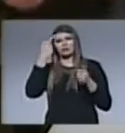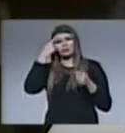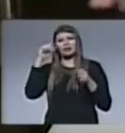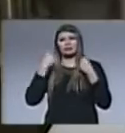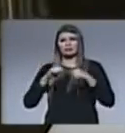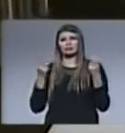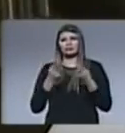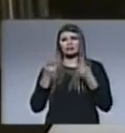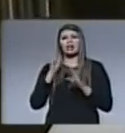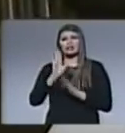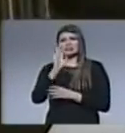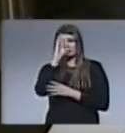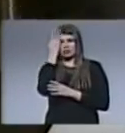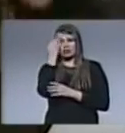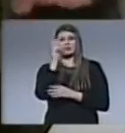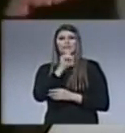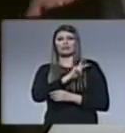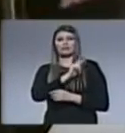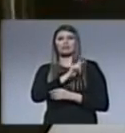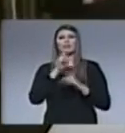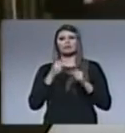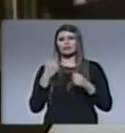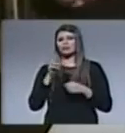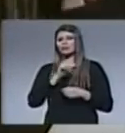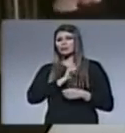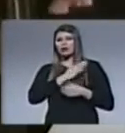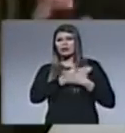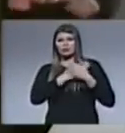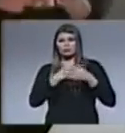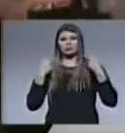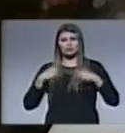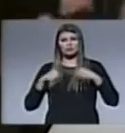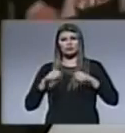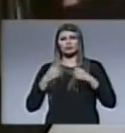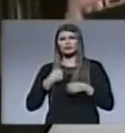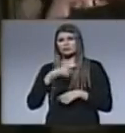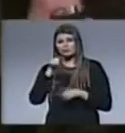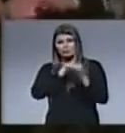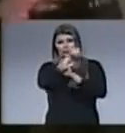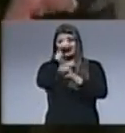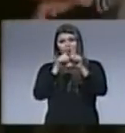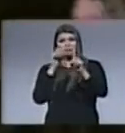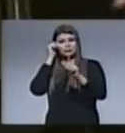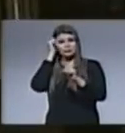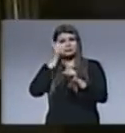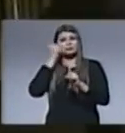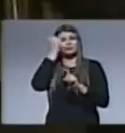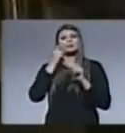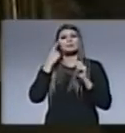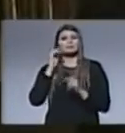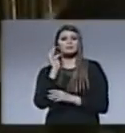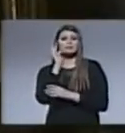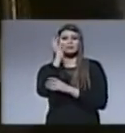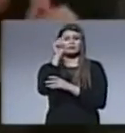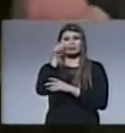manera radical su vida el fútbol ha sido su vida un sueño cumplido que espera que sea también el de Neymar del que será su